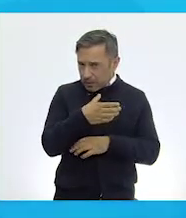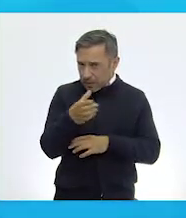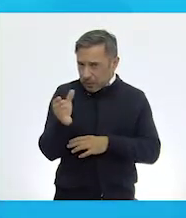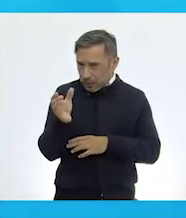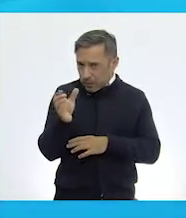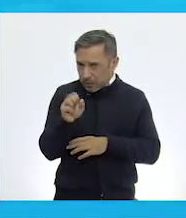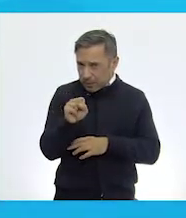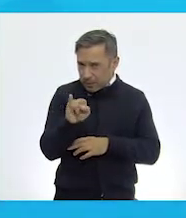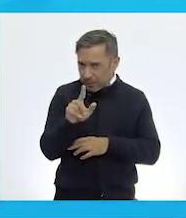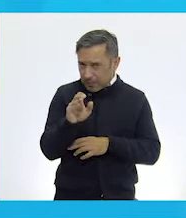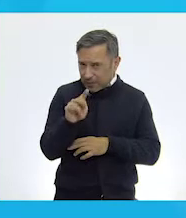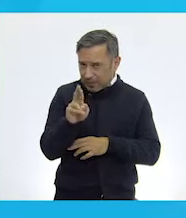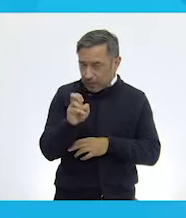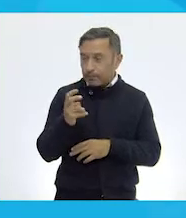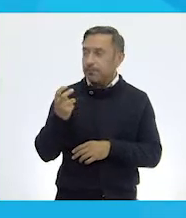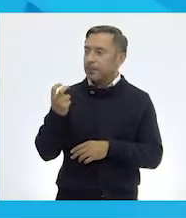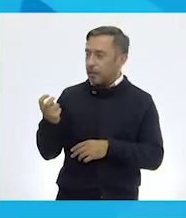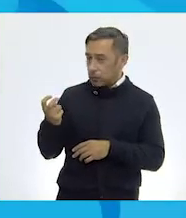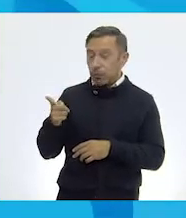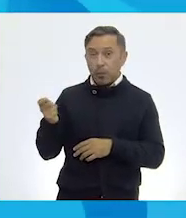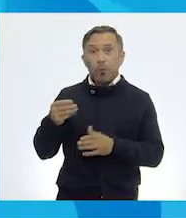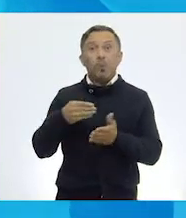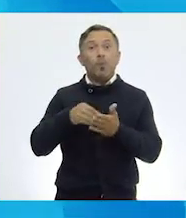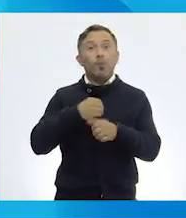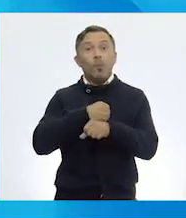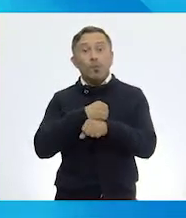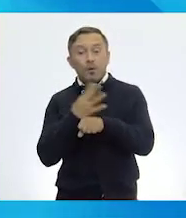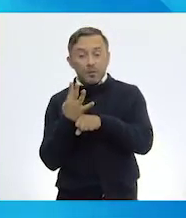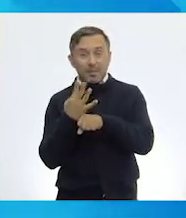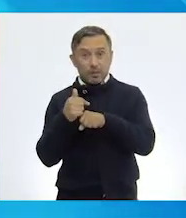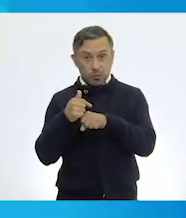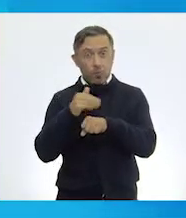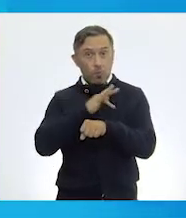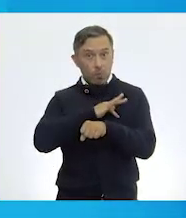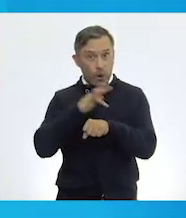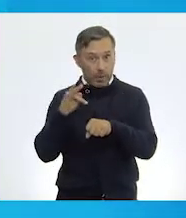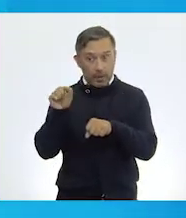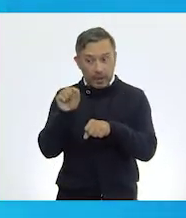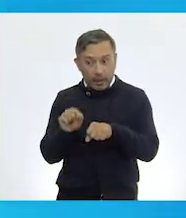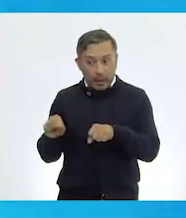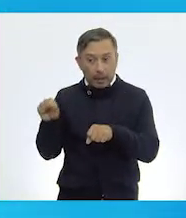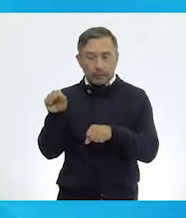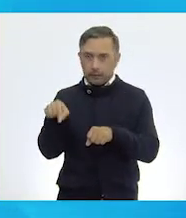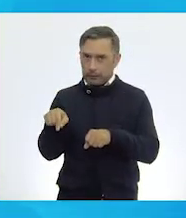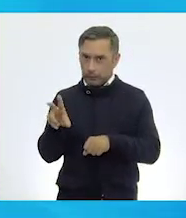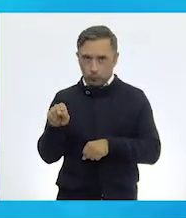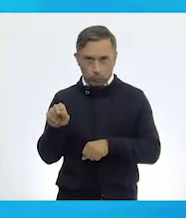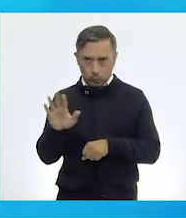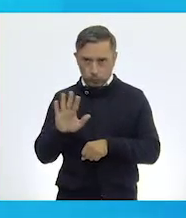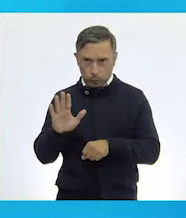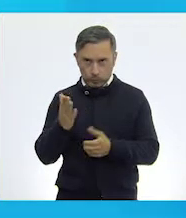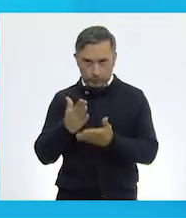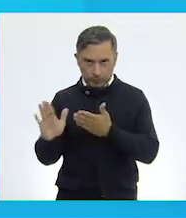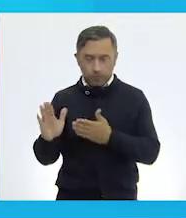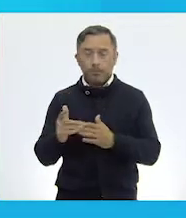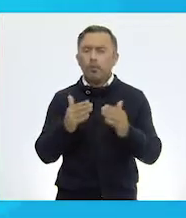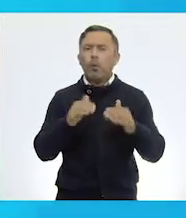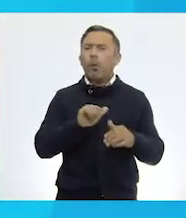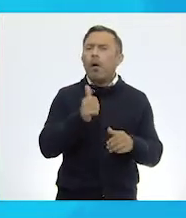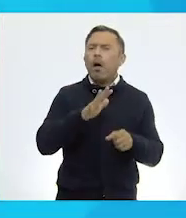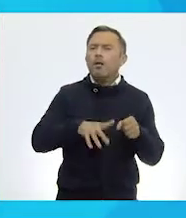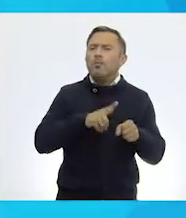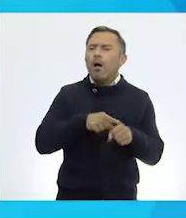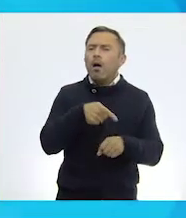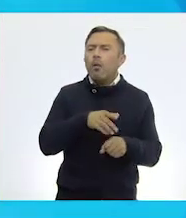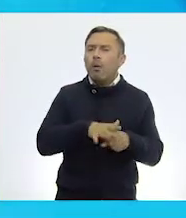Por lo tanto, el puerco espín no lo vamos a encerrar. ¿Qué otro animal tenemos ahí, Ale? Tenemos un